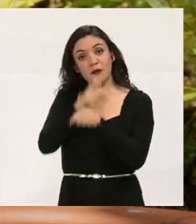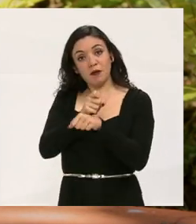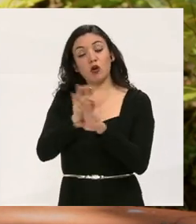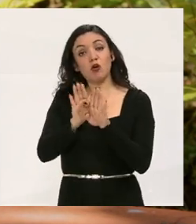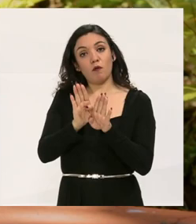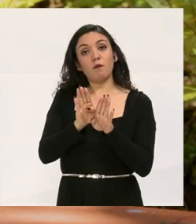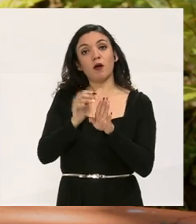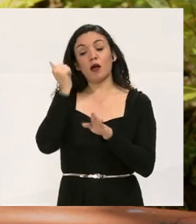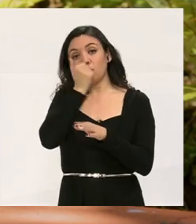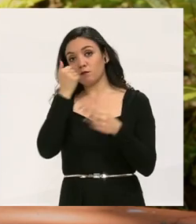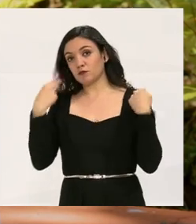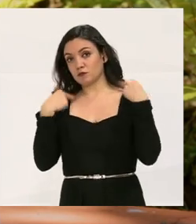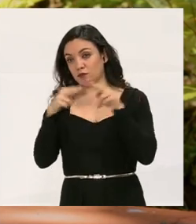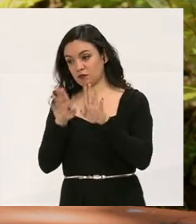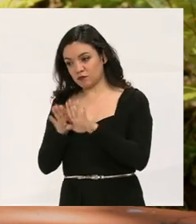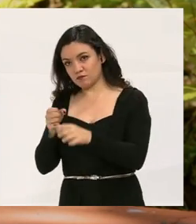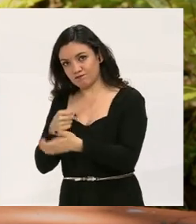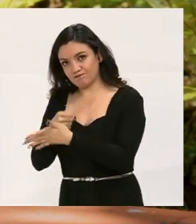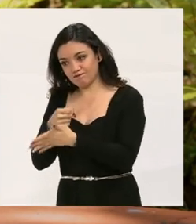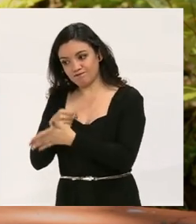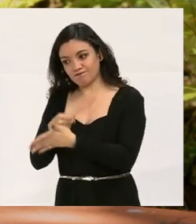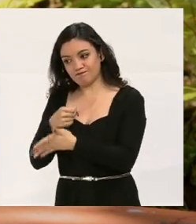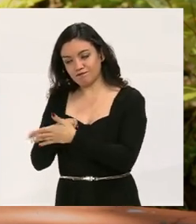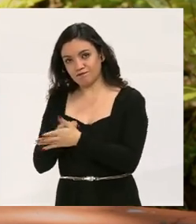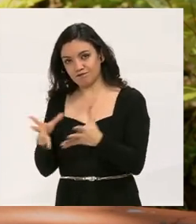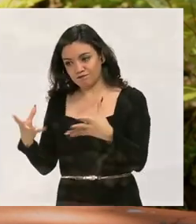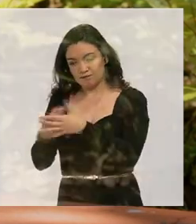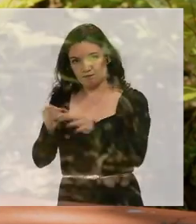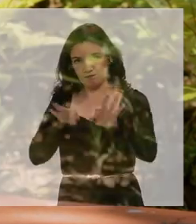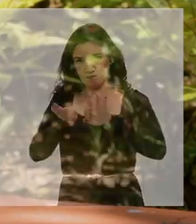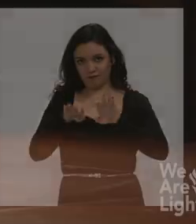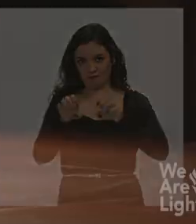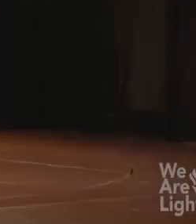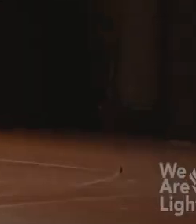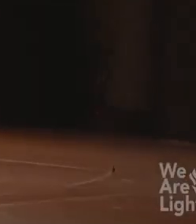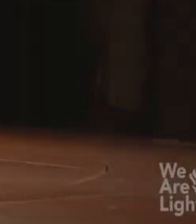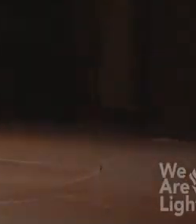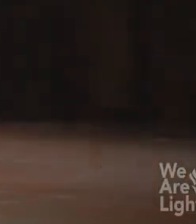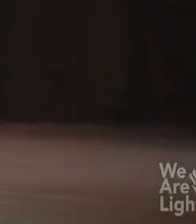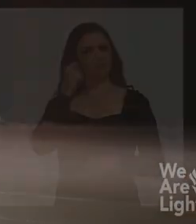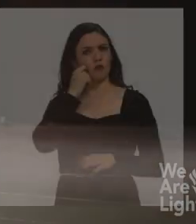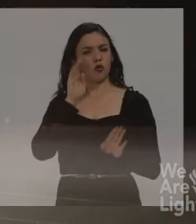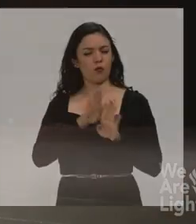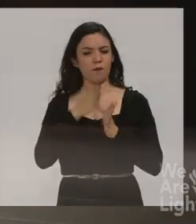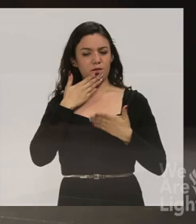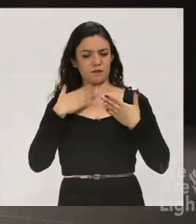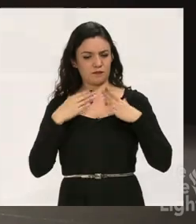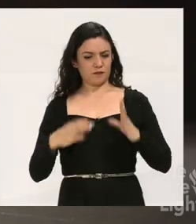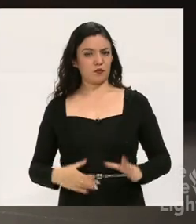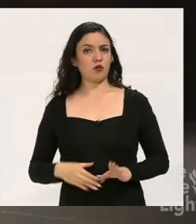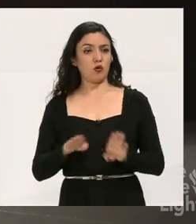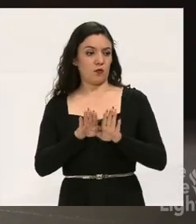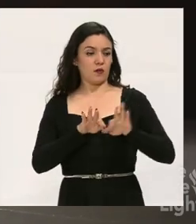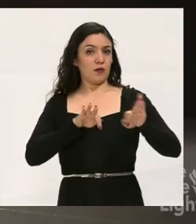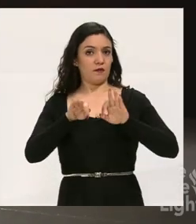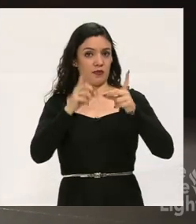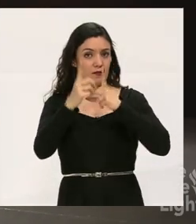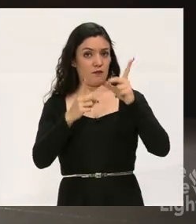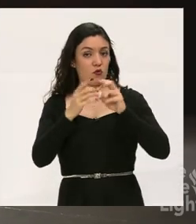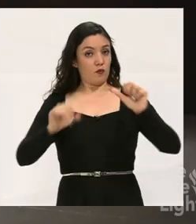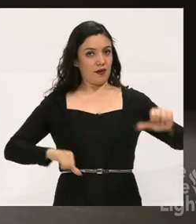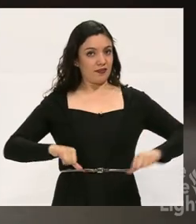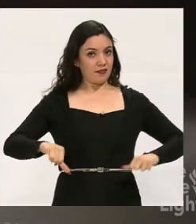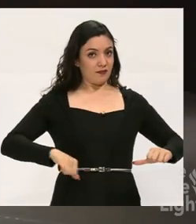papás, alumnos y maestros, trabajar en conjunto. Además de un bienestar físico,